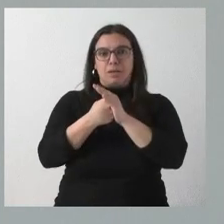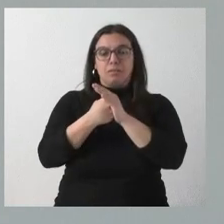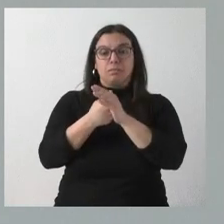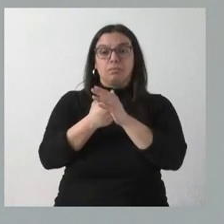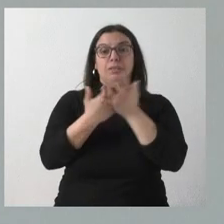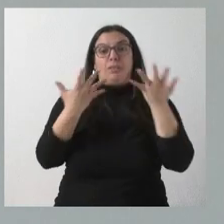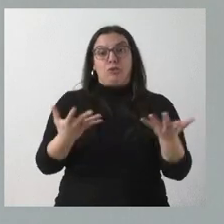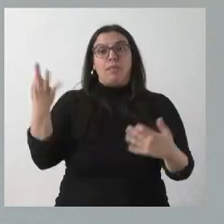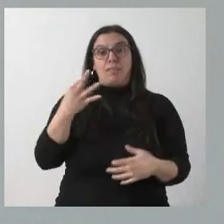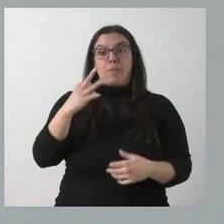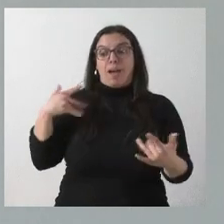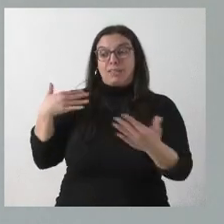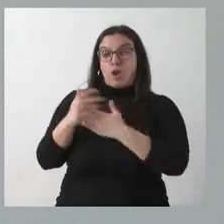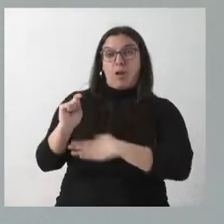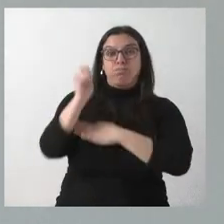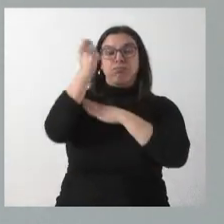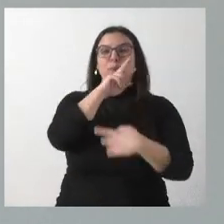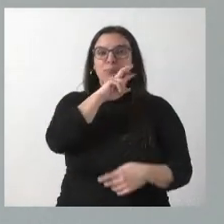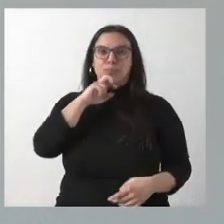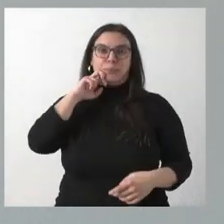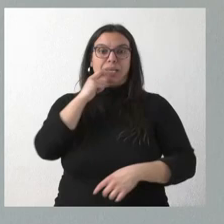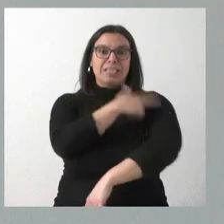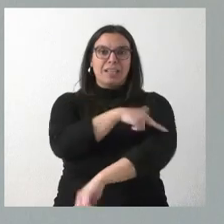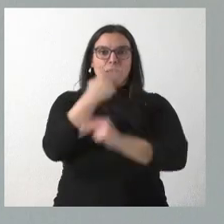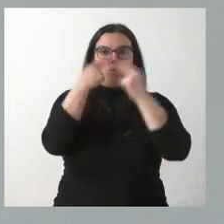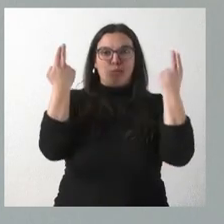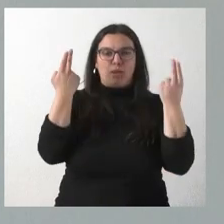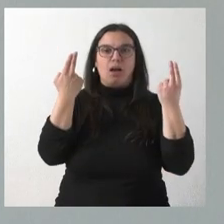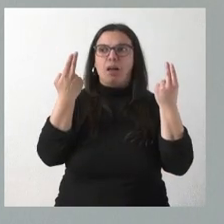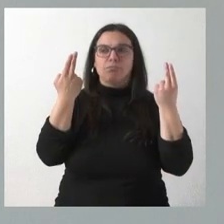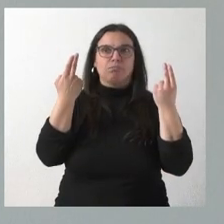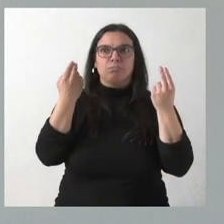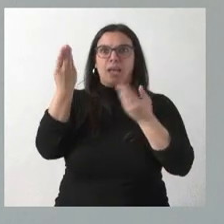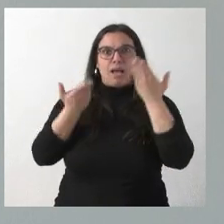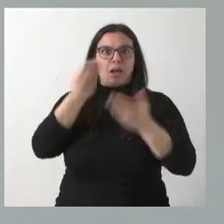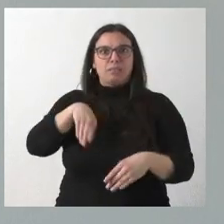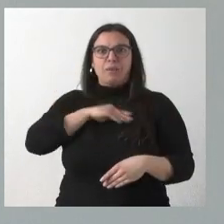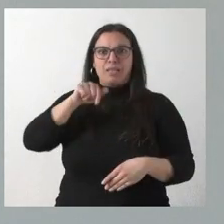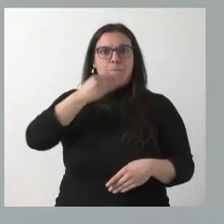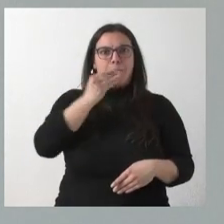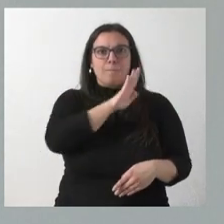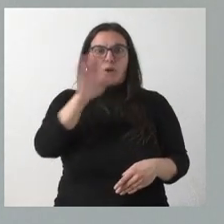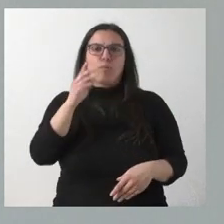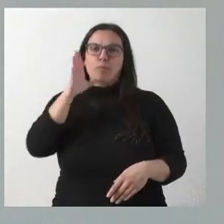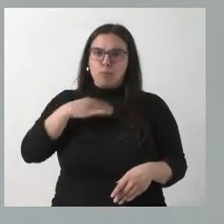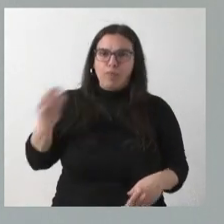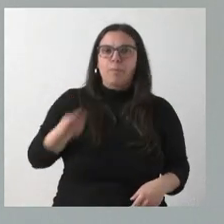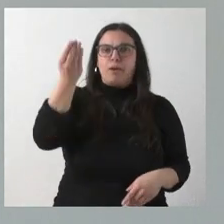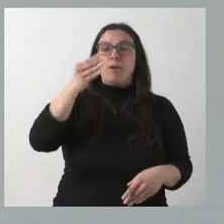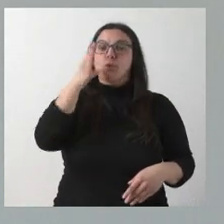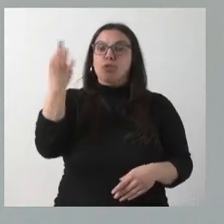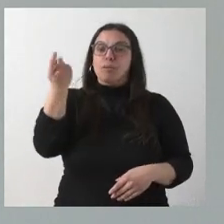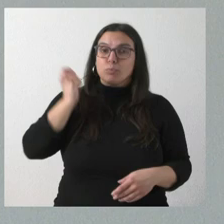aquello que hemos conseguido, una sanidad pública que está entre las mejores de España, pero que, sin duda, puede seguir mejorando. Y para eso podremos contar con todos los